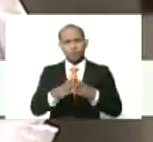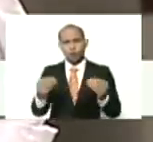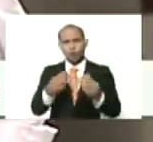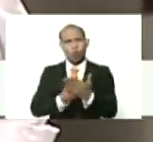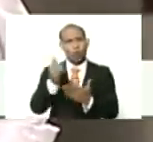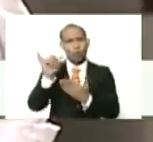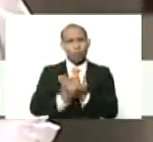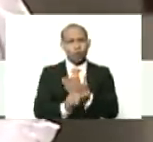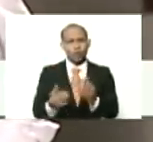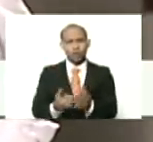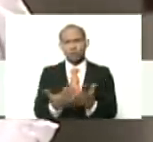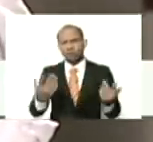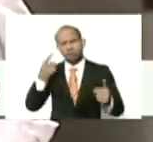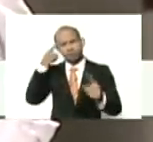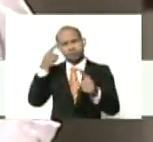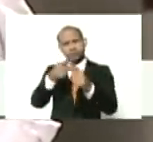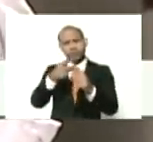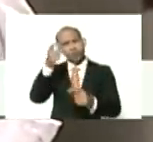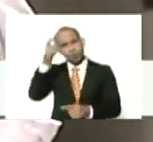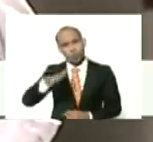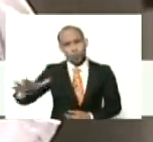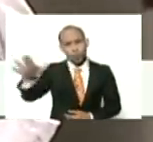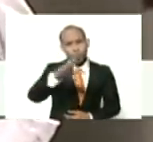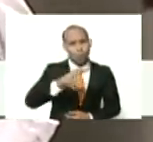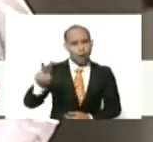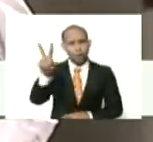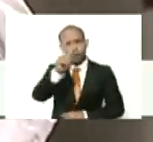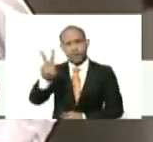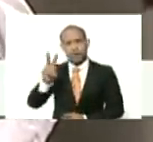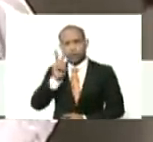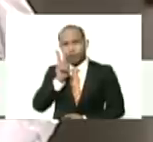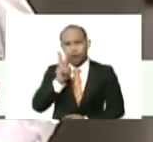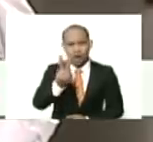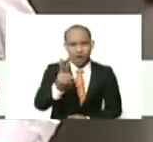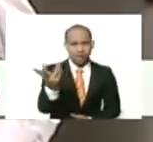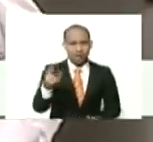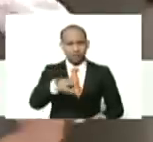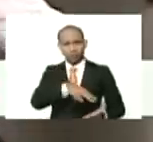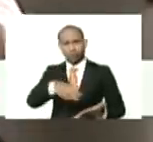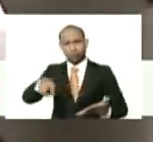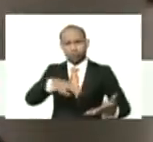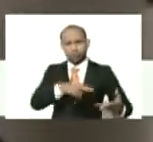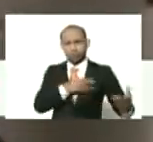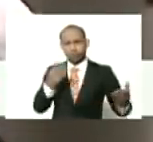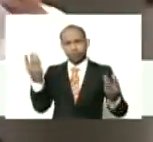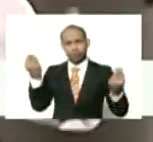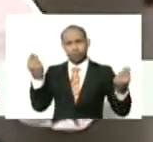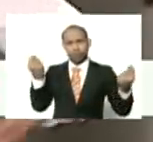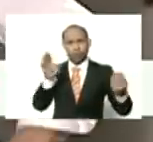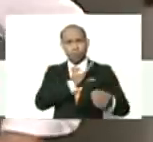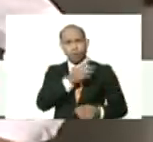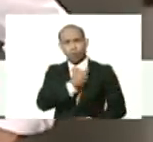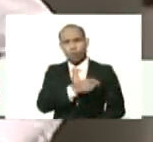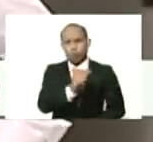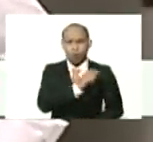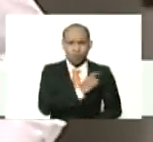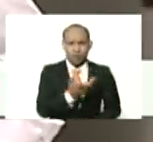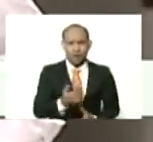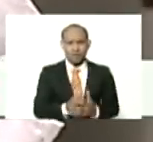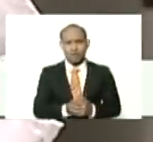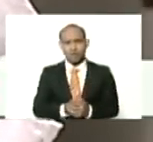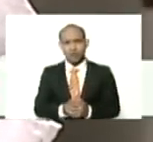proyectos, para, para que, el pueblo venezolano, a través del flamenco, a través de, de esa música, de ida y vuelta, porque,